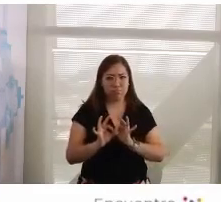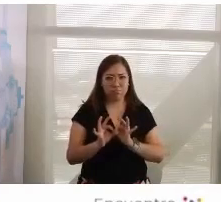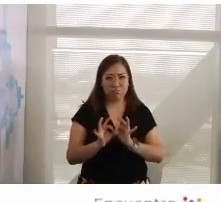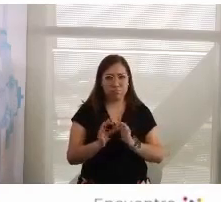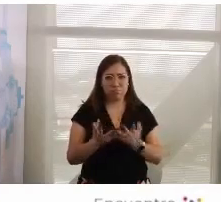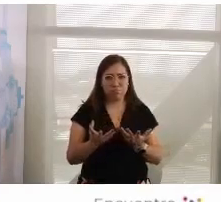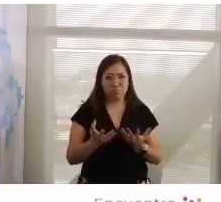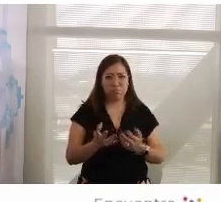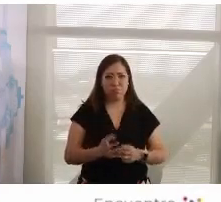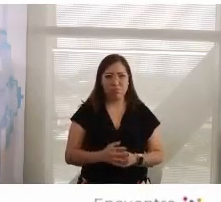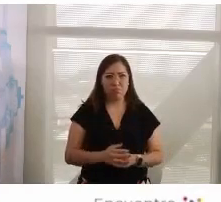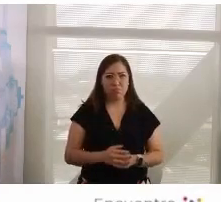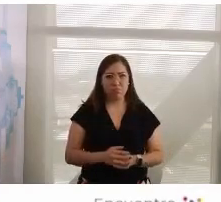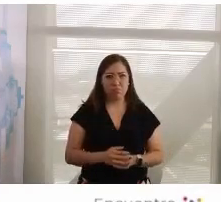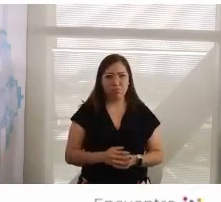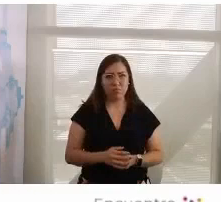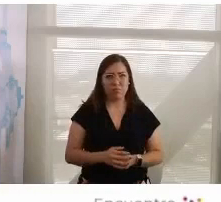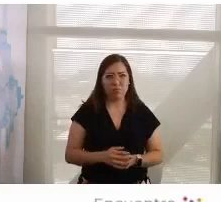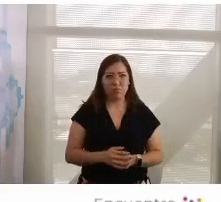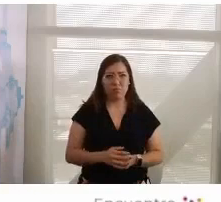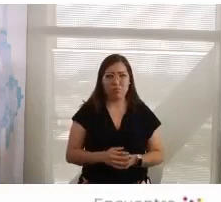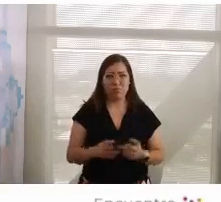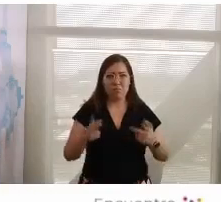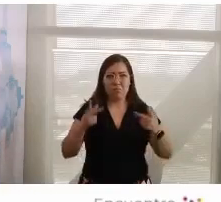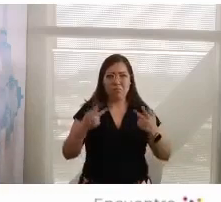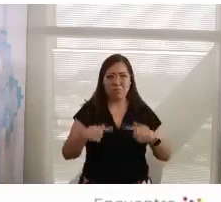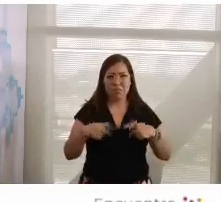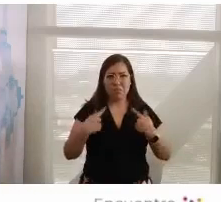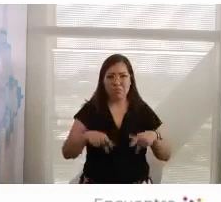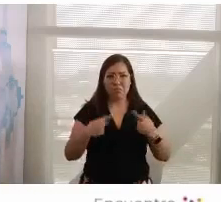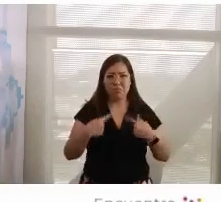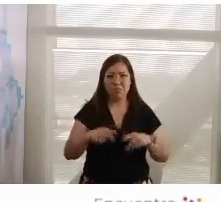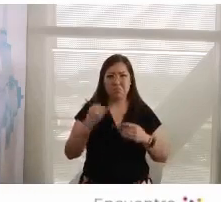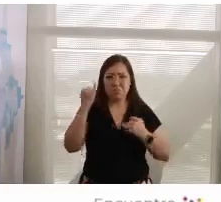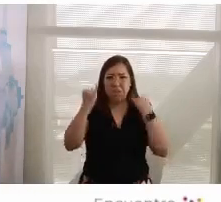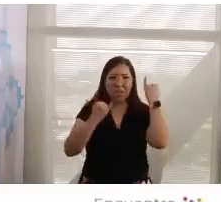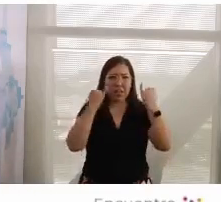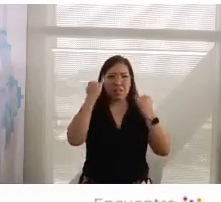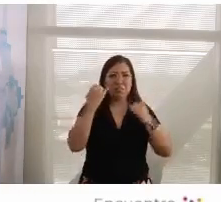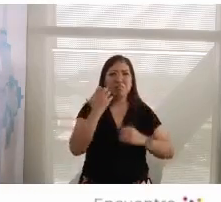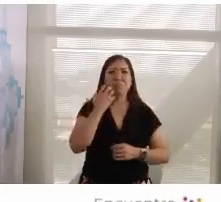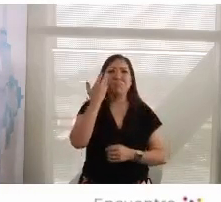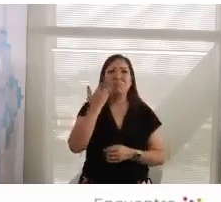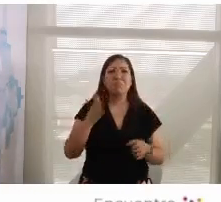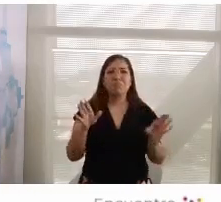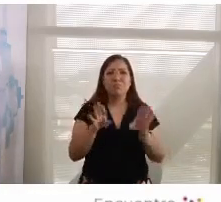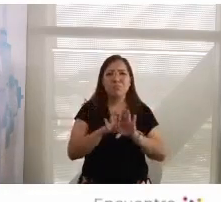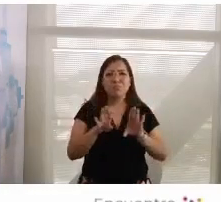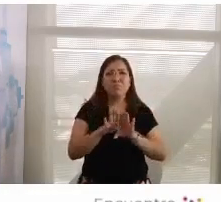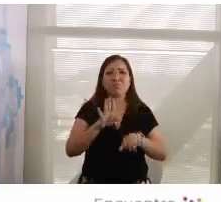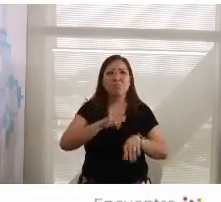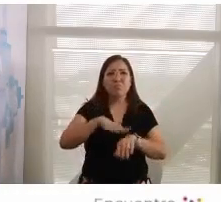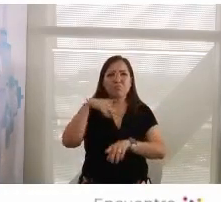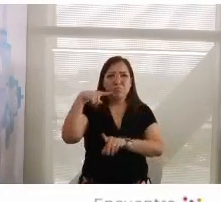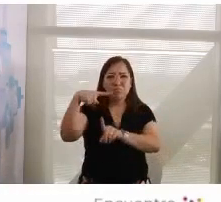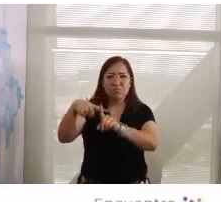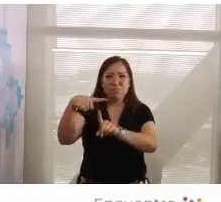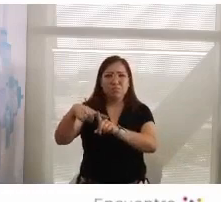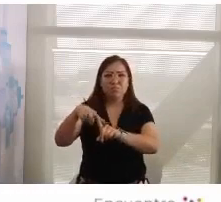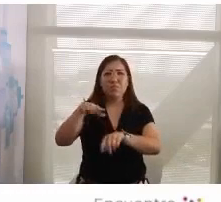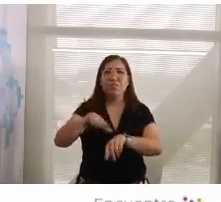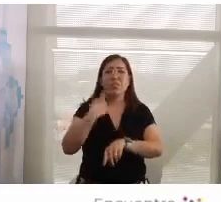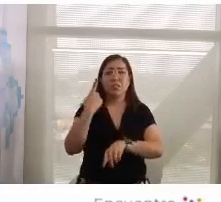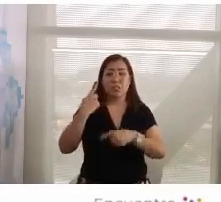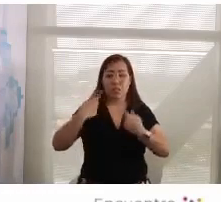Porque la gente, como dice Ricardo, está queriendo populismo. A mí me parece, Ricardo, que la gente